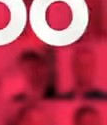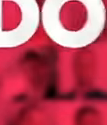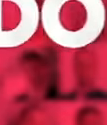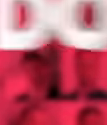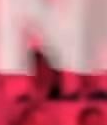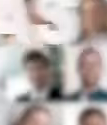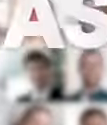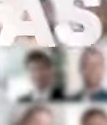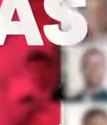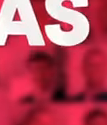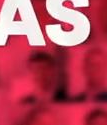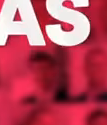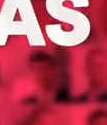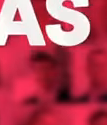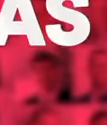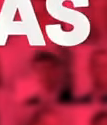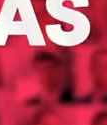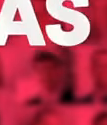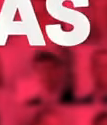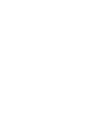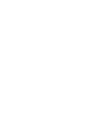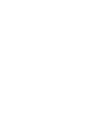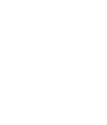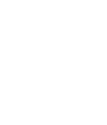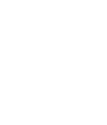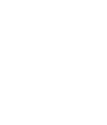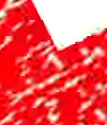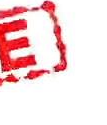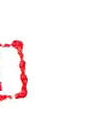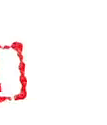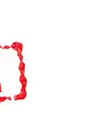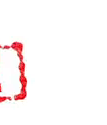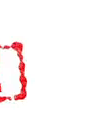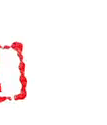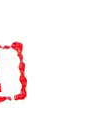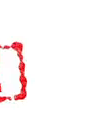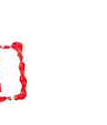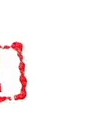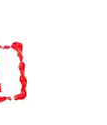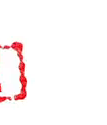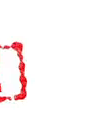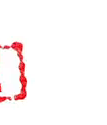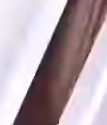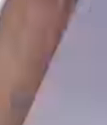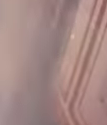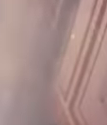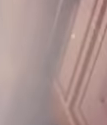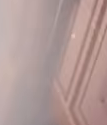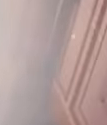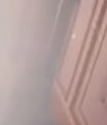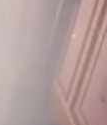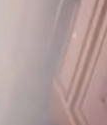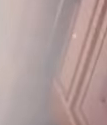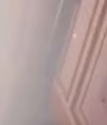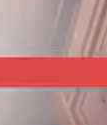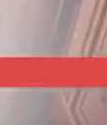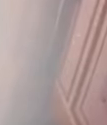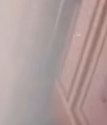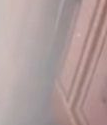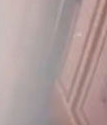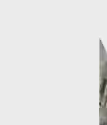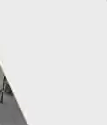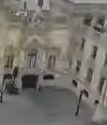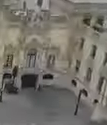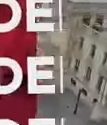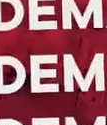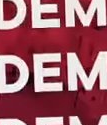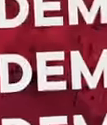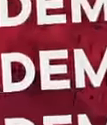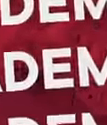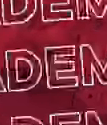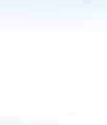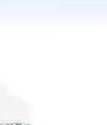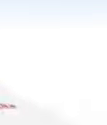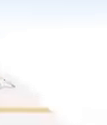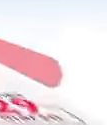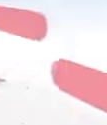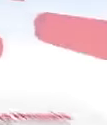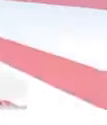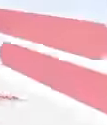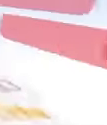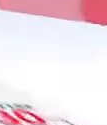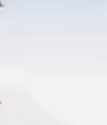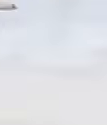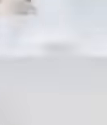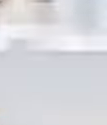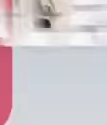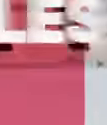debatiendo sus propuestas en tu decisión veinte veintiuno y estudia tu voto. Además, los